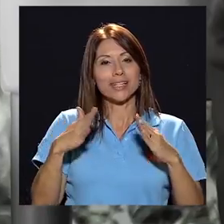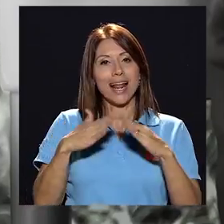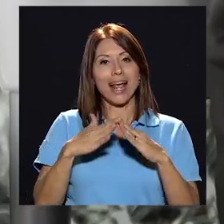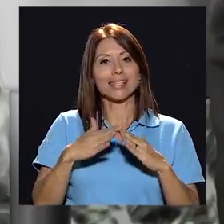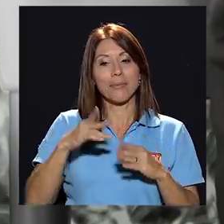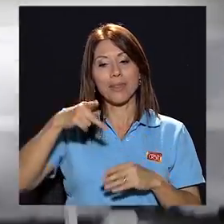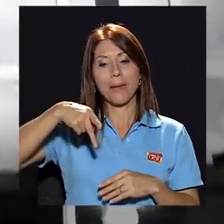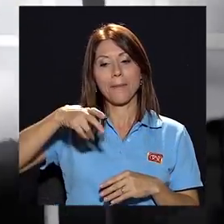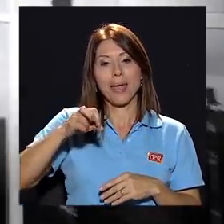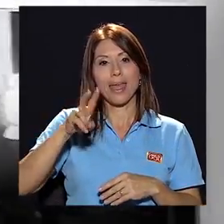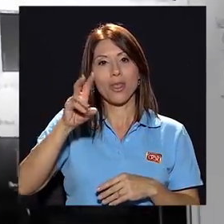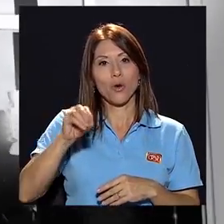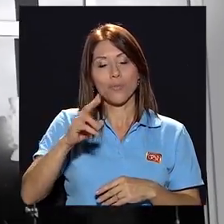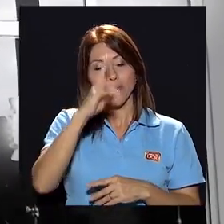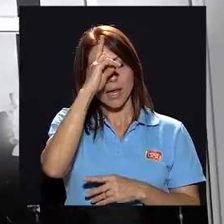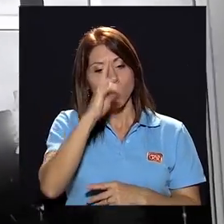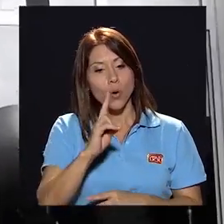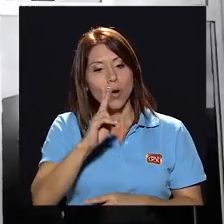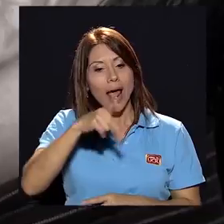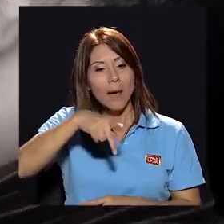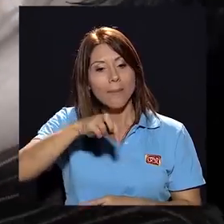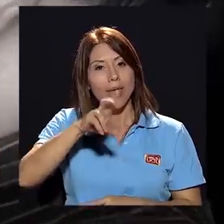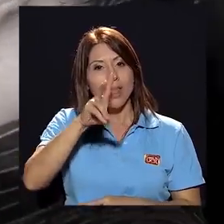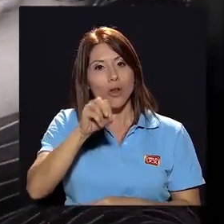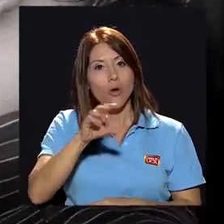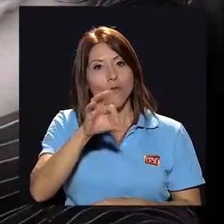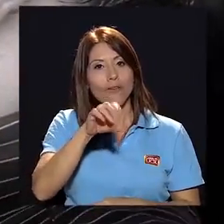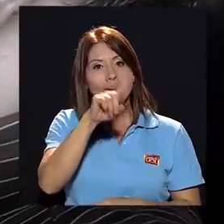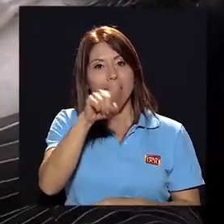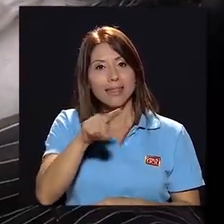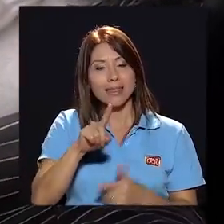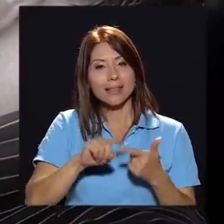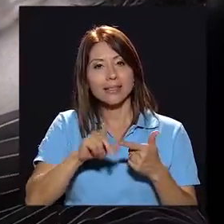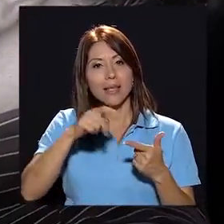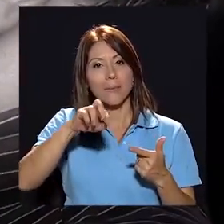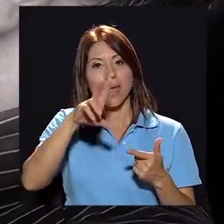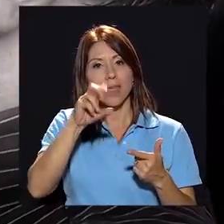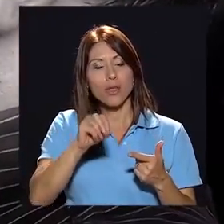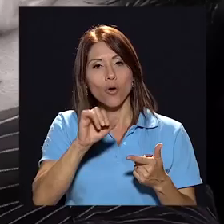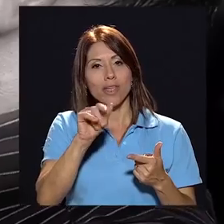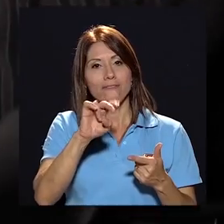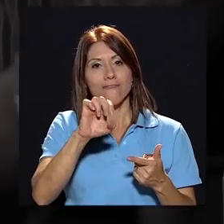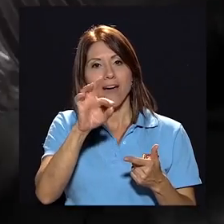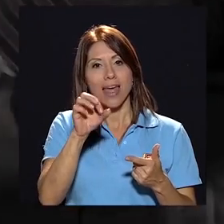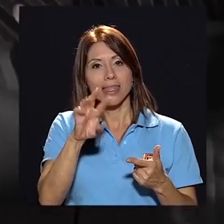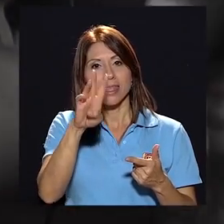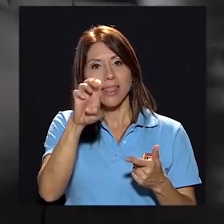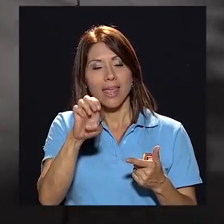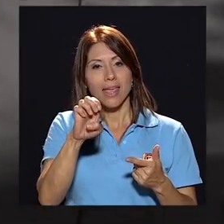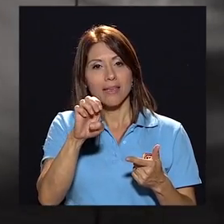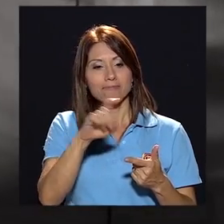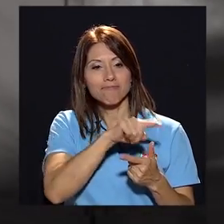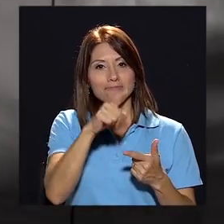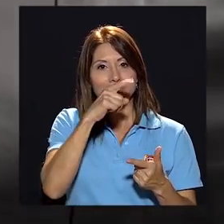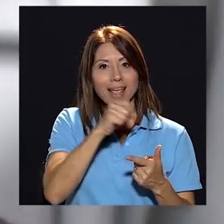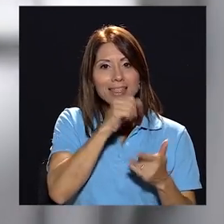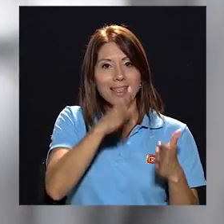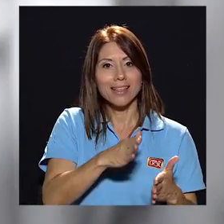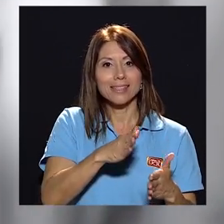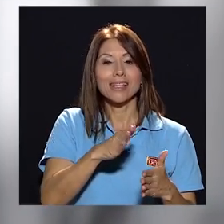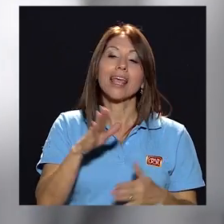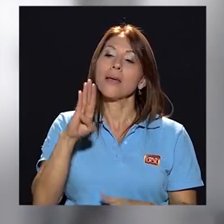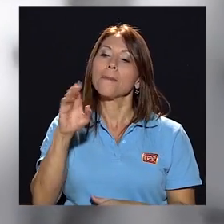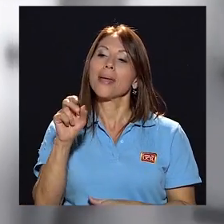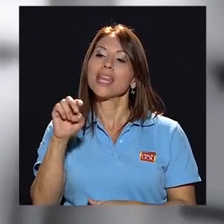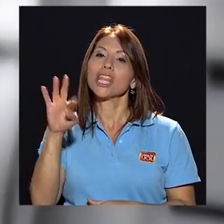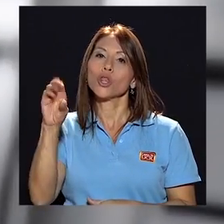el Pedro es en honor a Pedro Fernández y Pedro Infante y el Benito pues el de papá mi